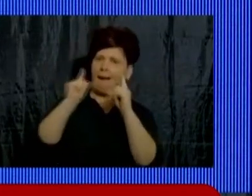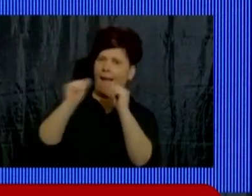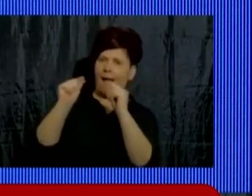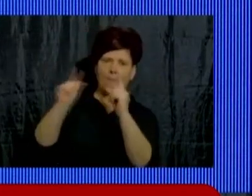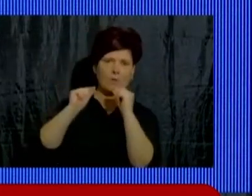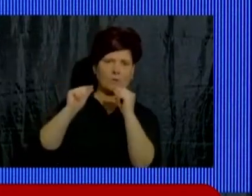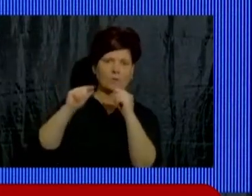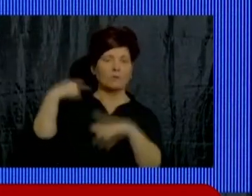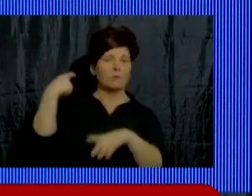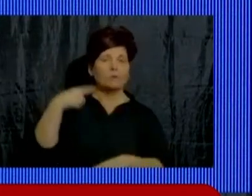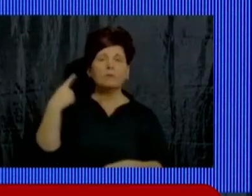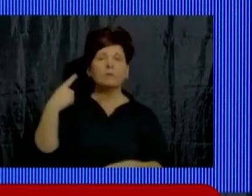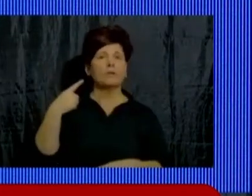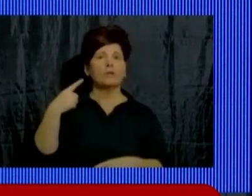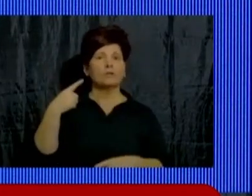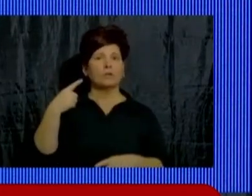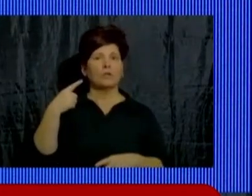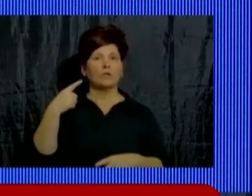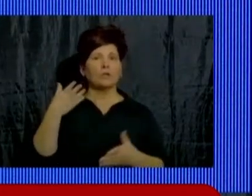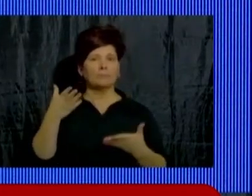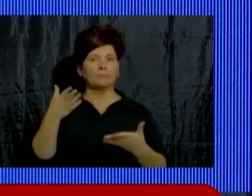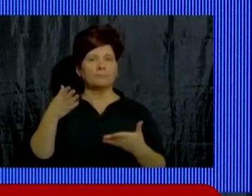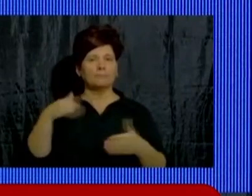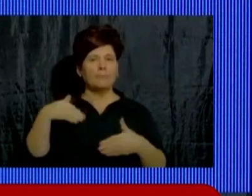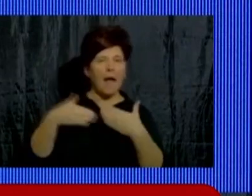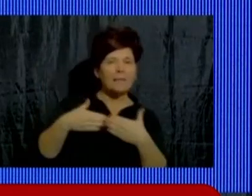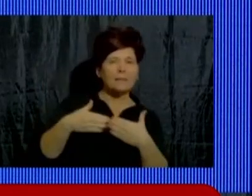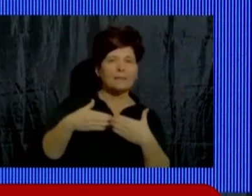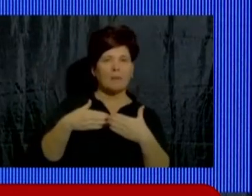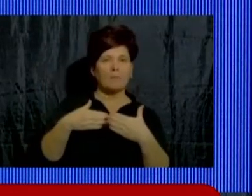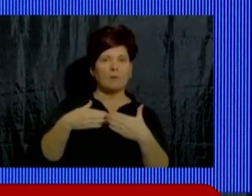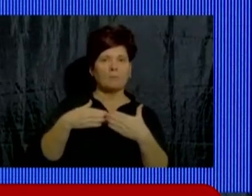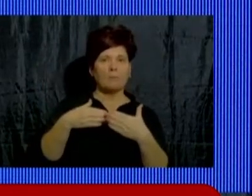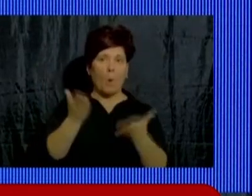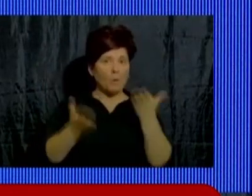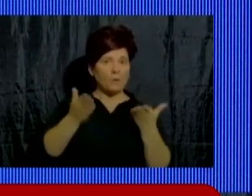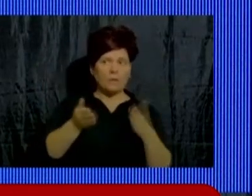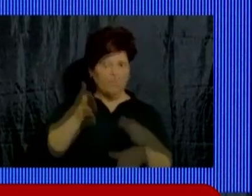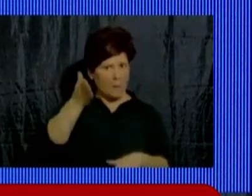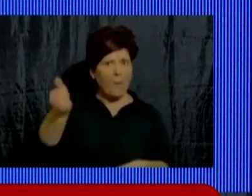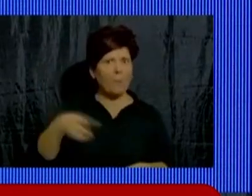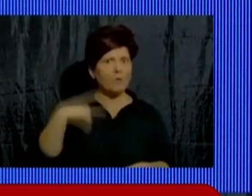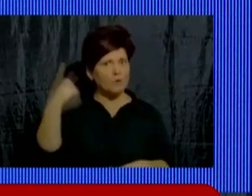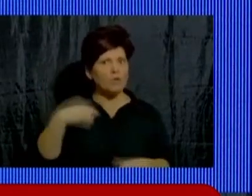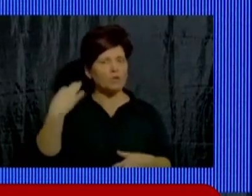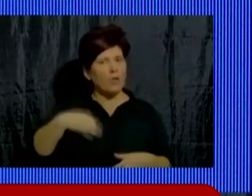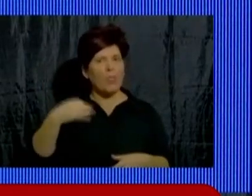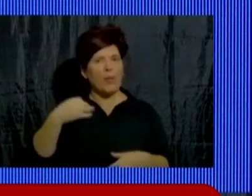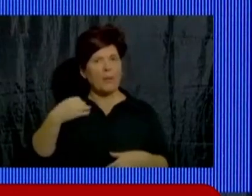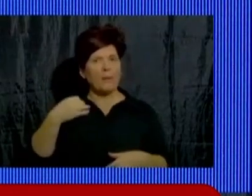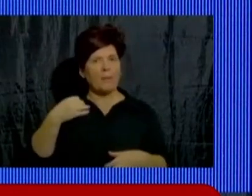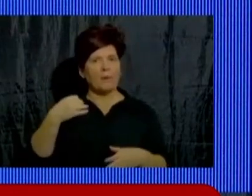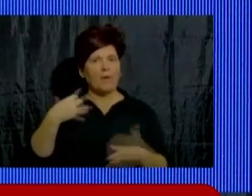agotando las instancias institucionales y no vamos a dudar en ir a la justicia para defender los intereses de los cordobeses.